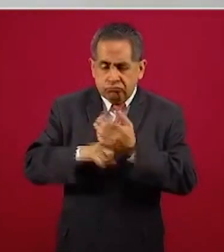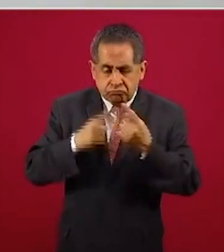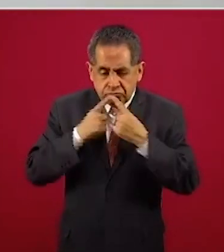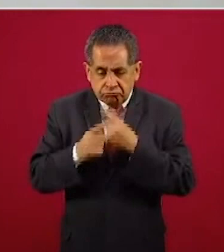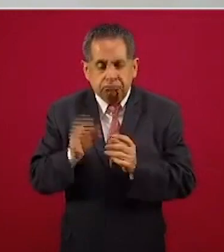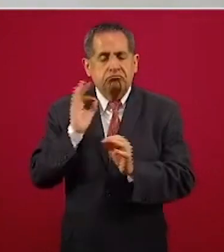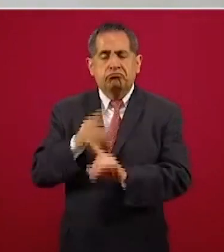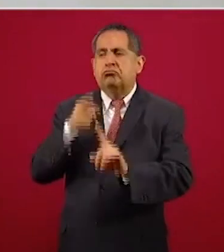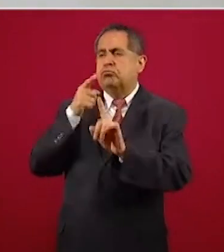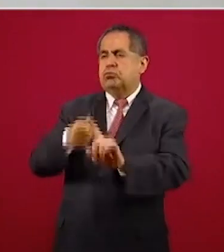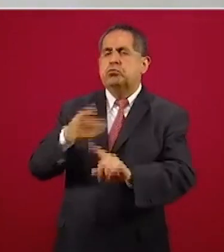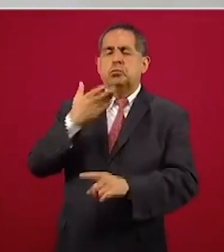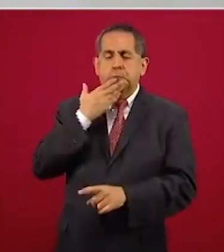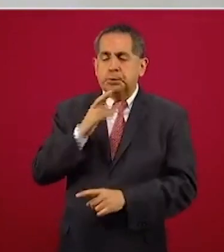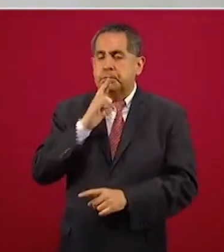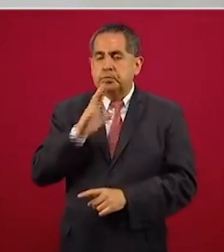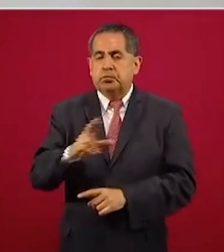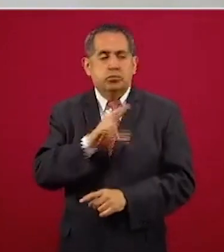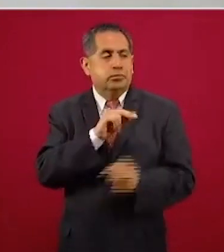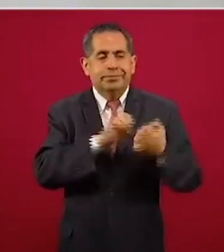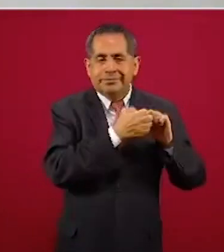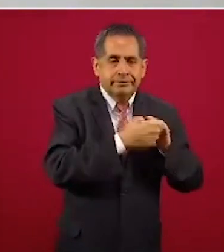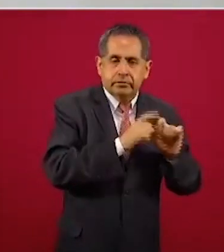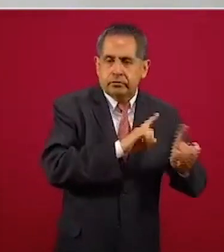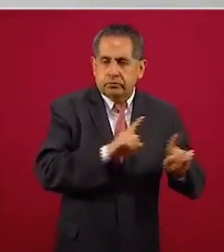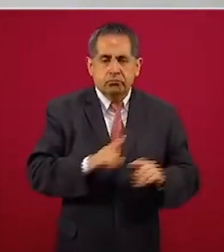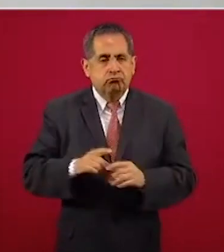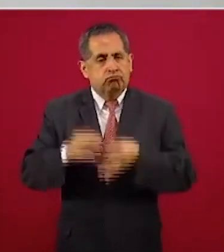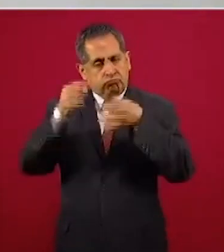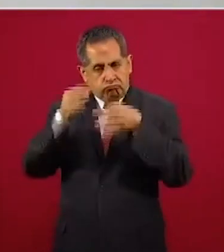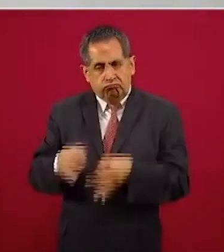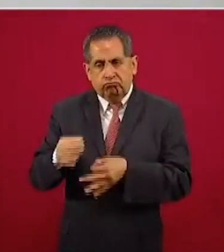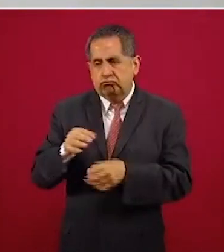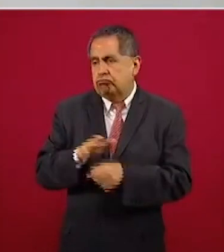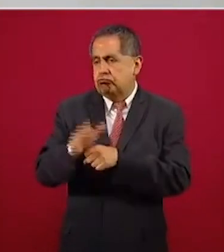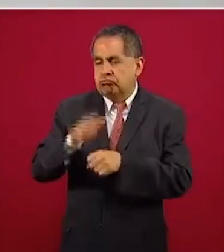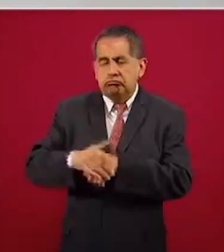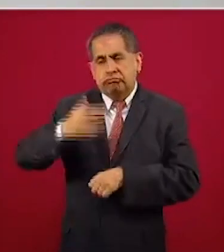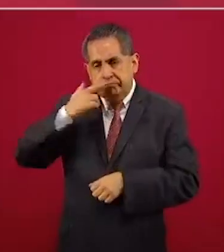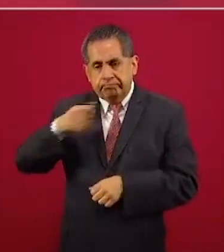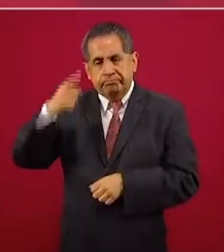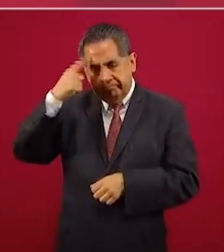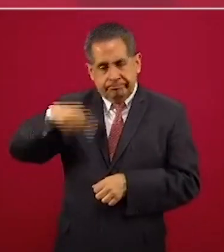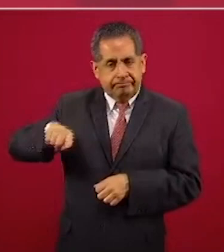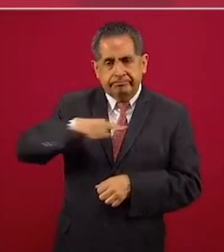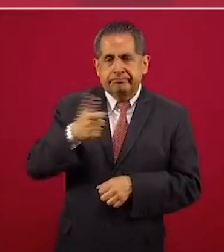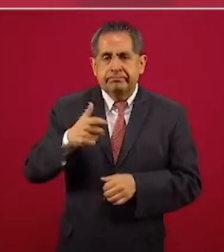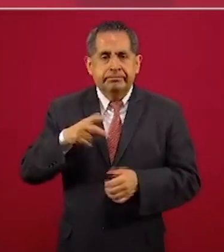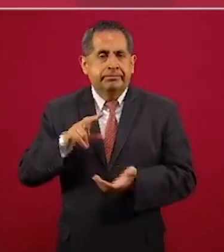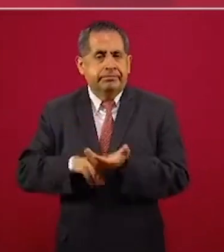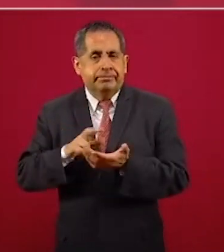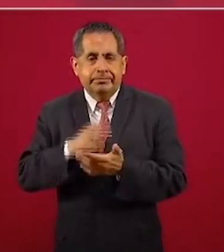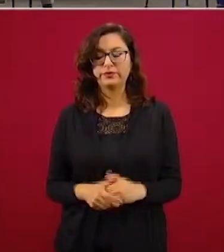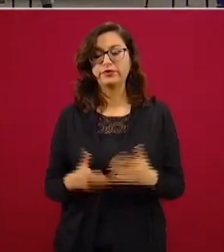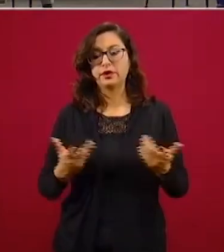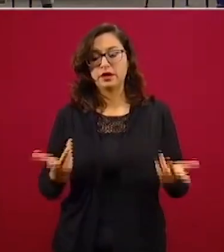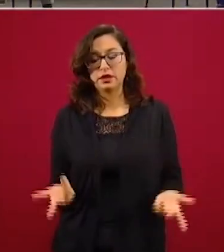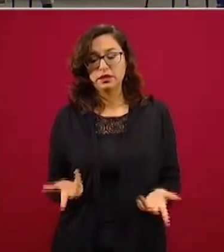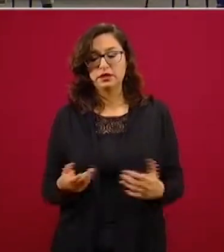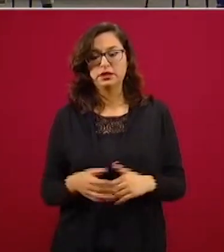logren los resultados de una mayor competencia y mejor resultado y mejor valor del dinero para el Estado mexicano.